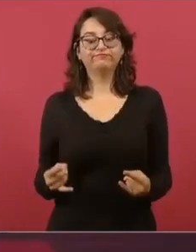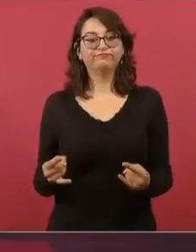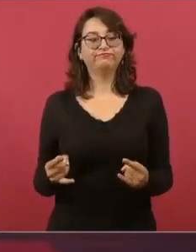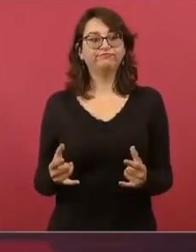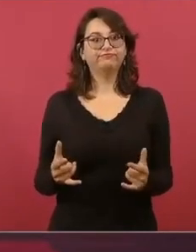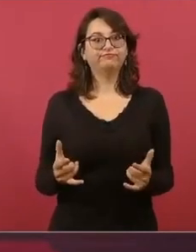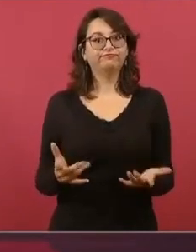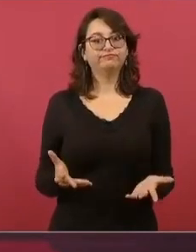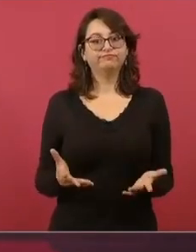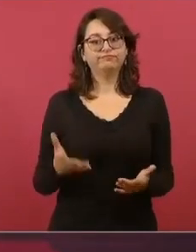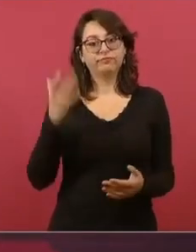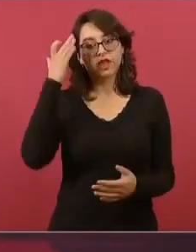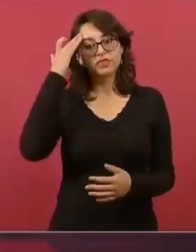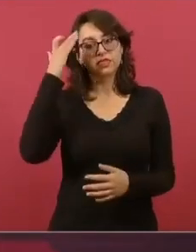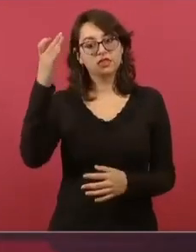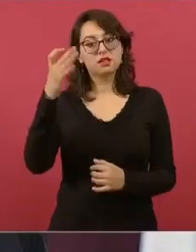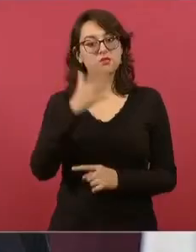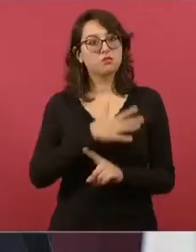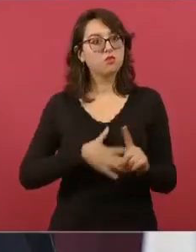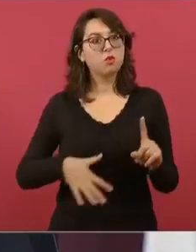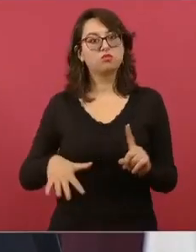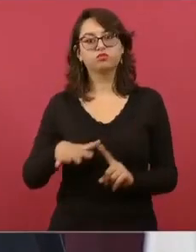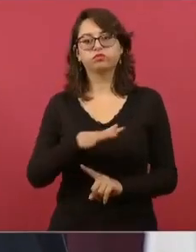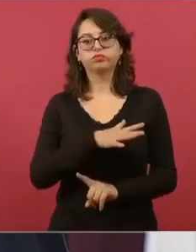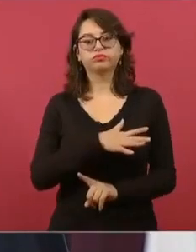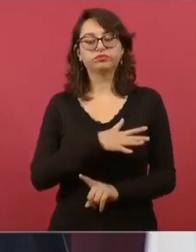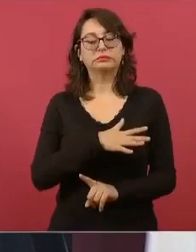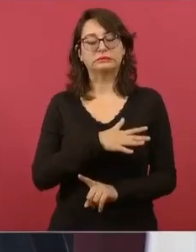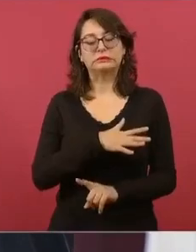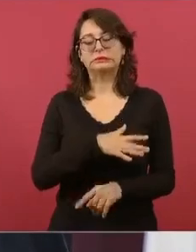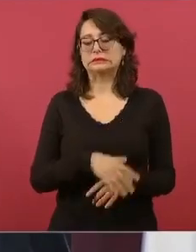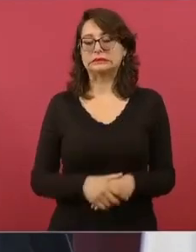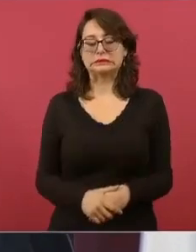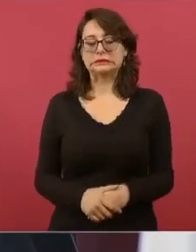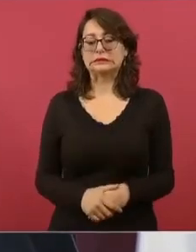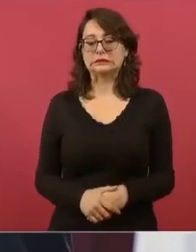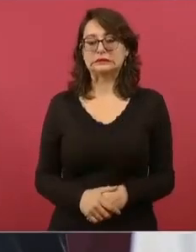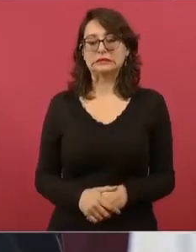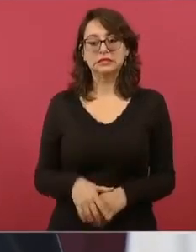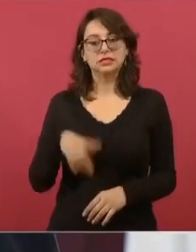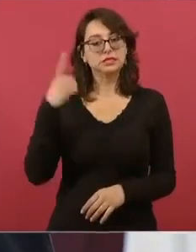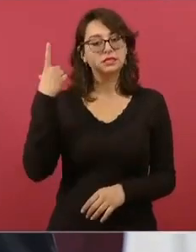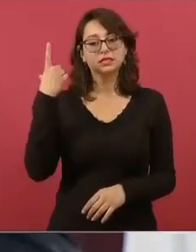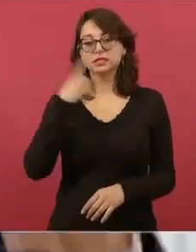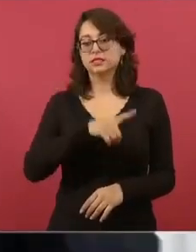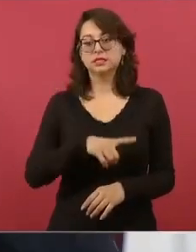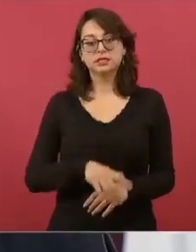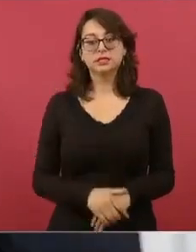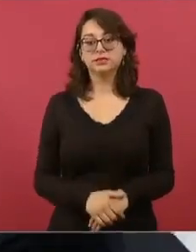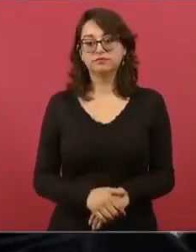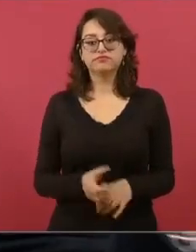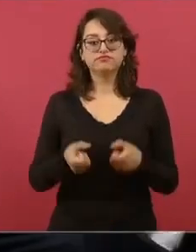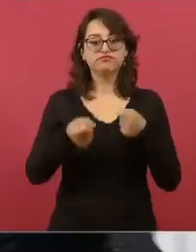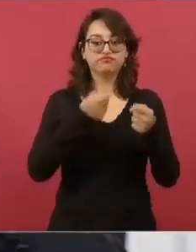en cuanto a que los medios convencionales están